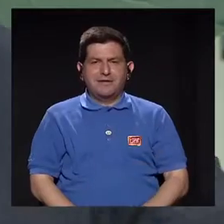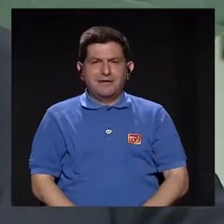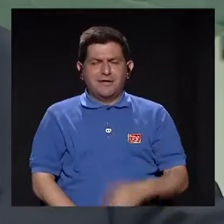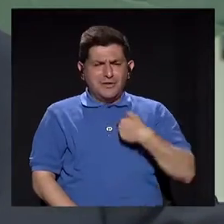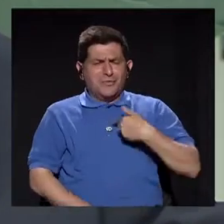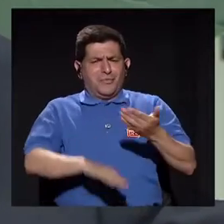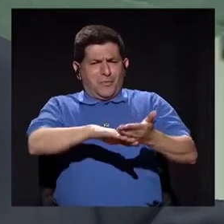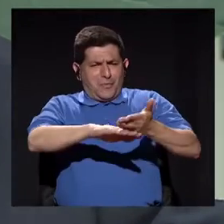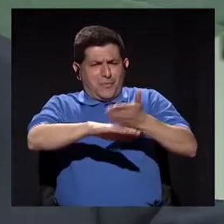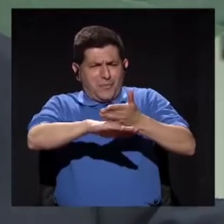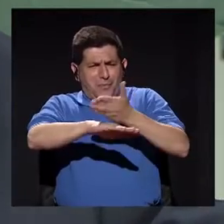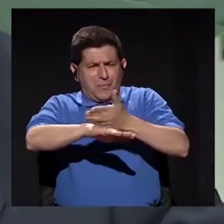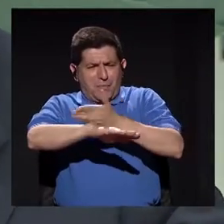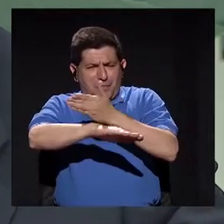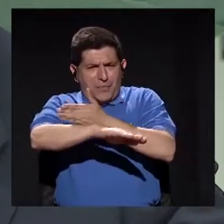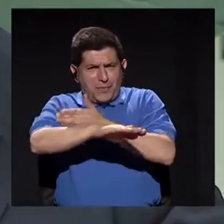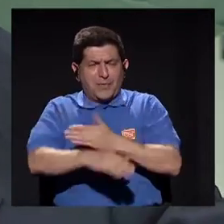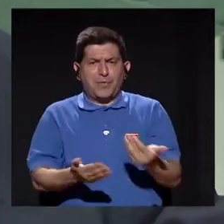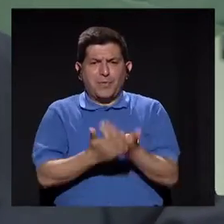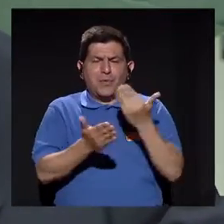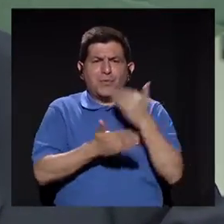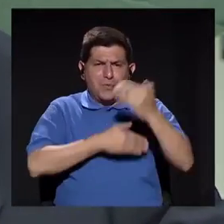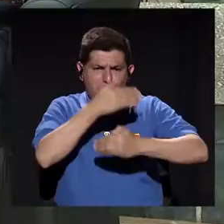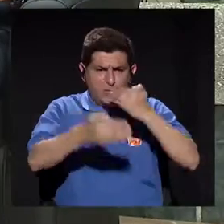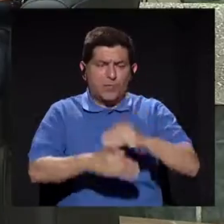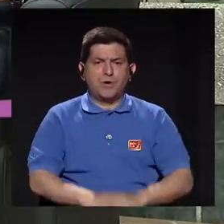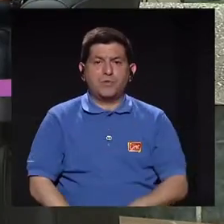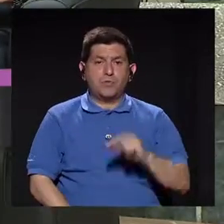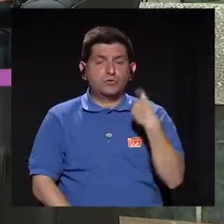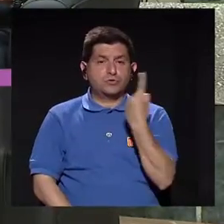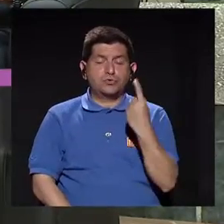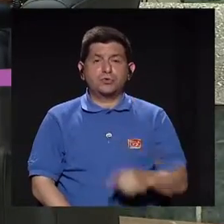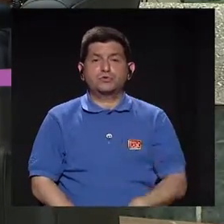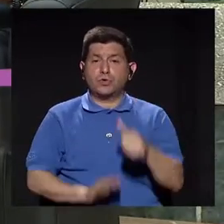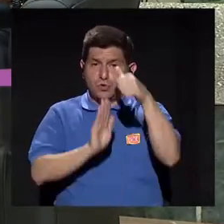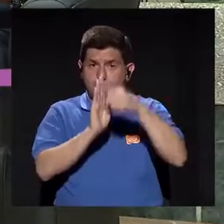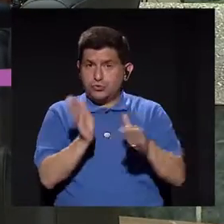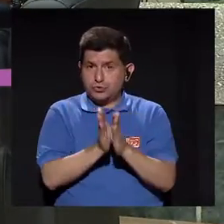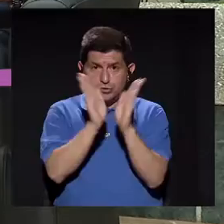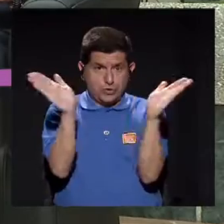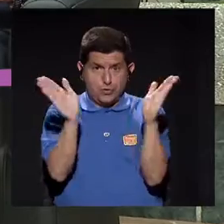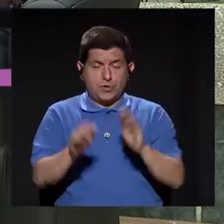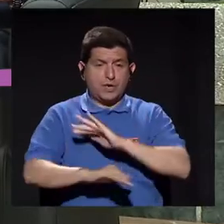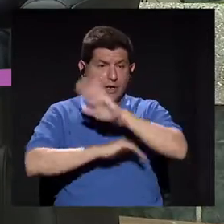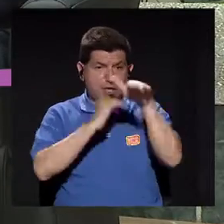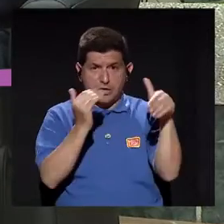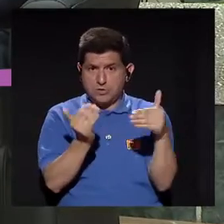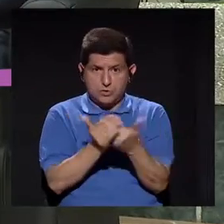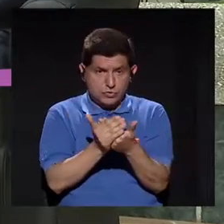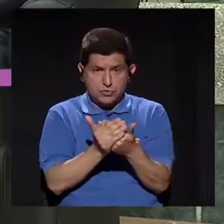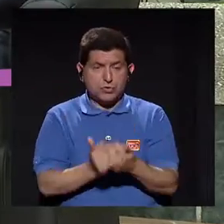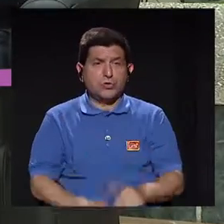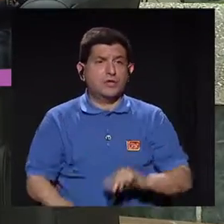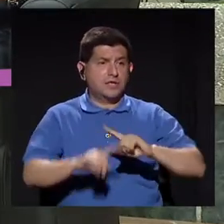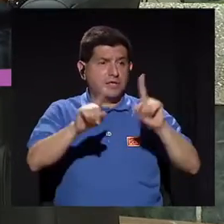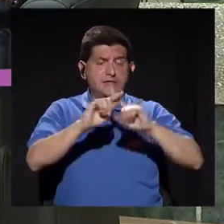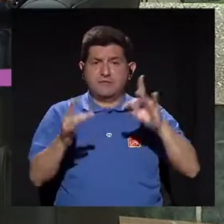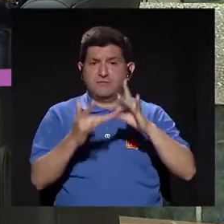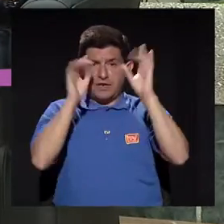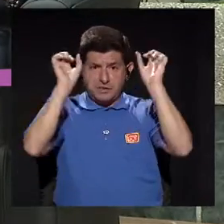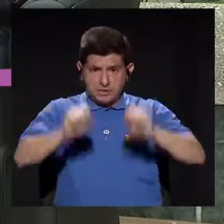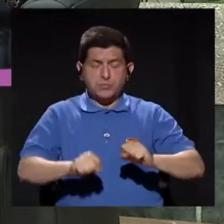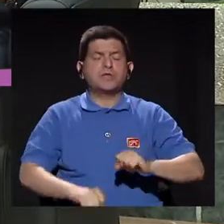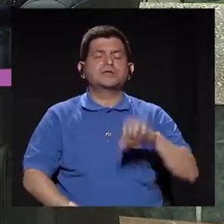cada vez va a avanzar y va a crecer con nuevos procedimientos. Entonces, no solo los cirujanos generales, realmente está abierta a otras